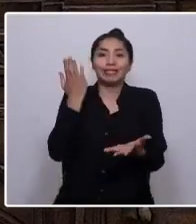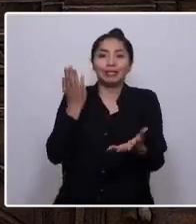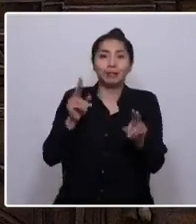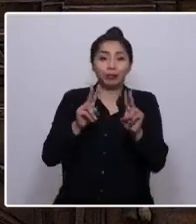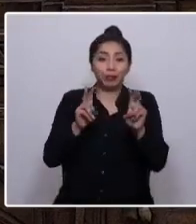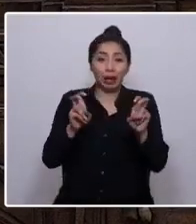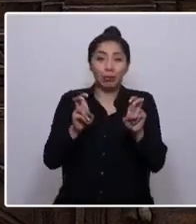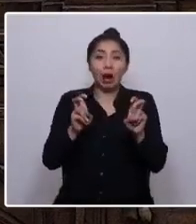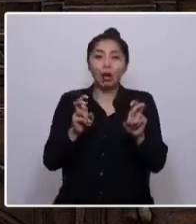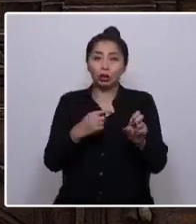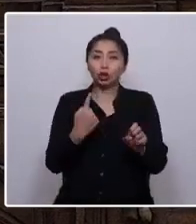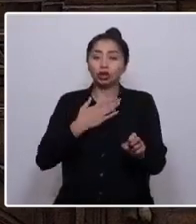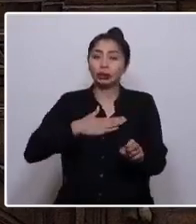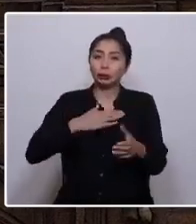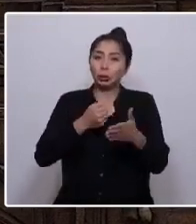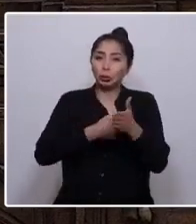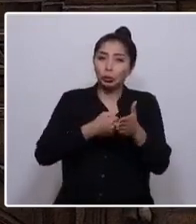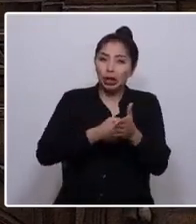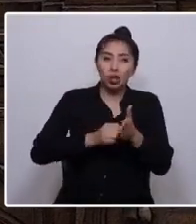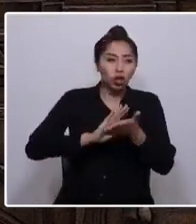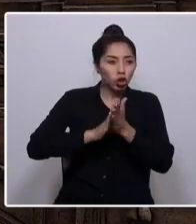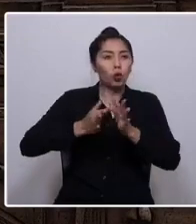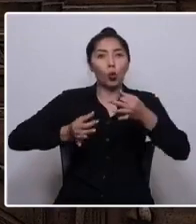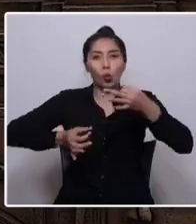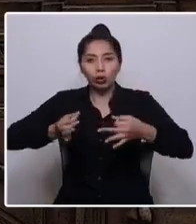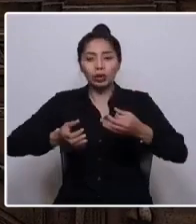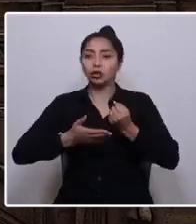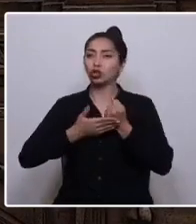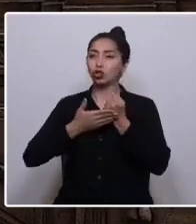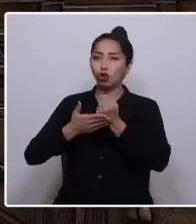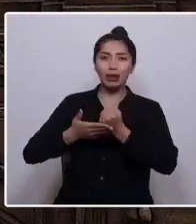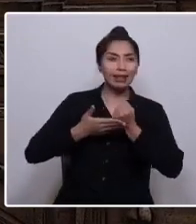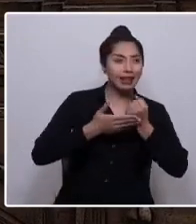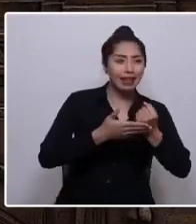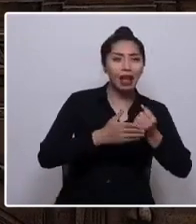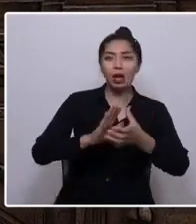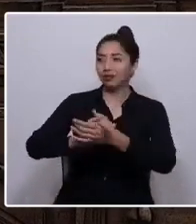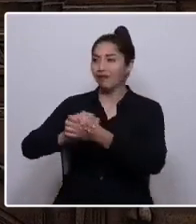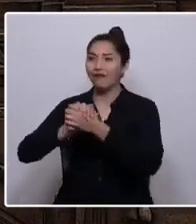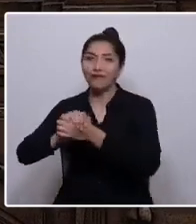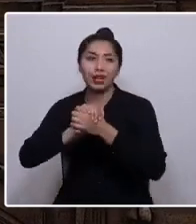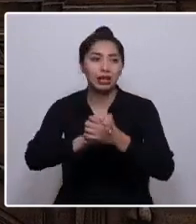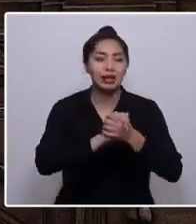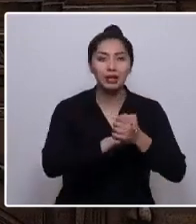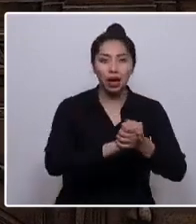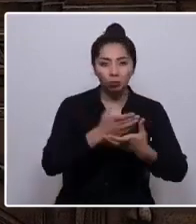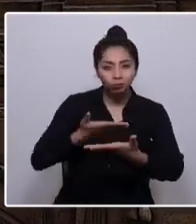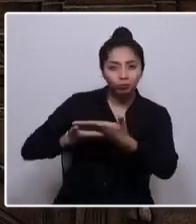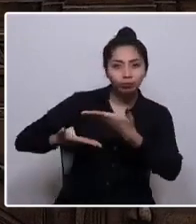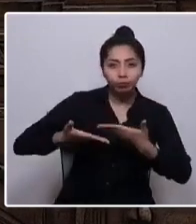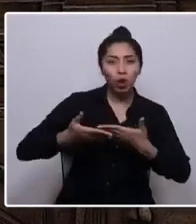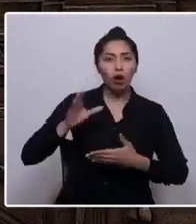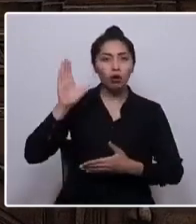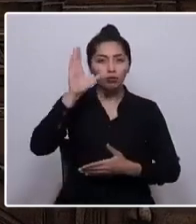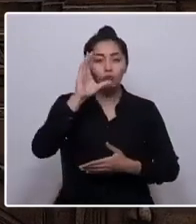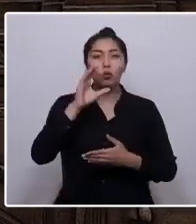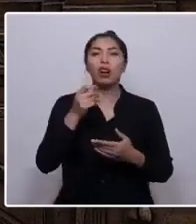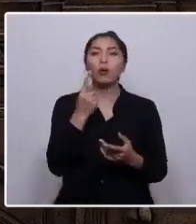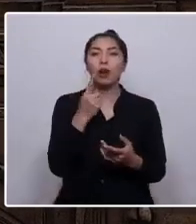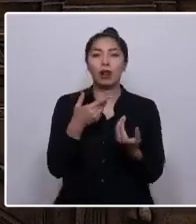justas, de la solidaridad, la fraternidad y la búsqueda de la libertad.